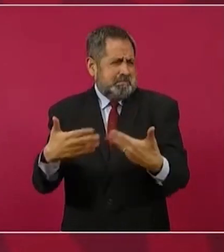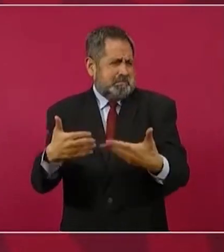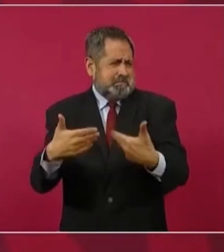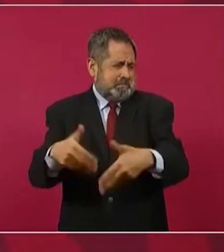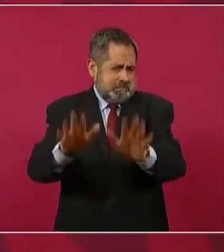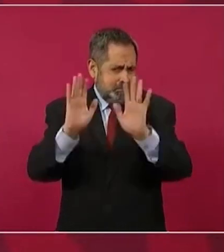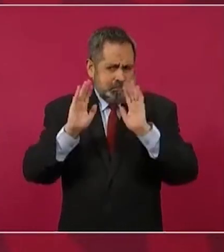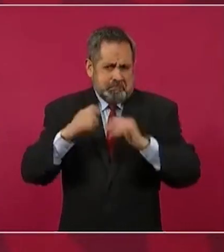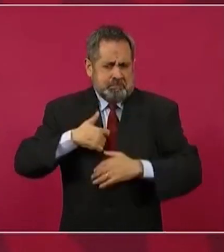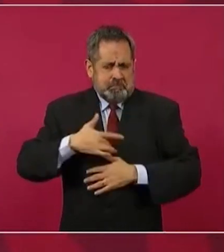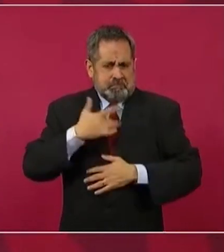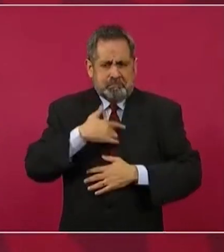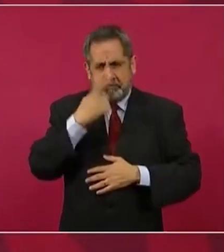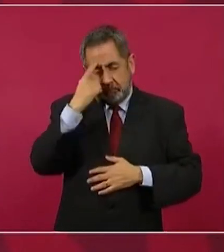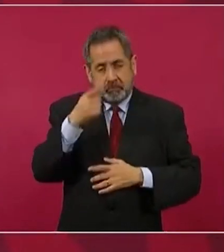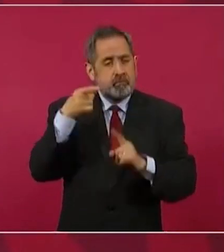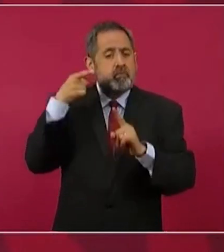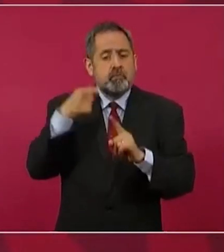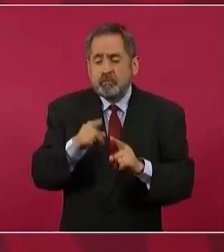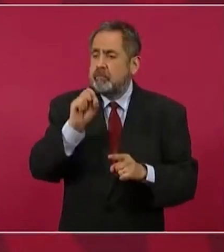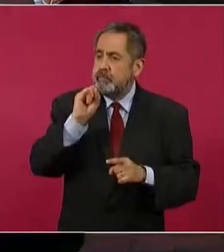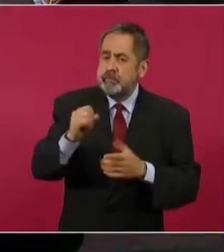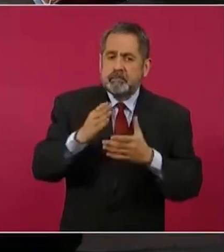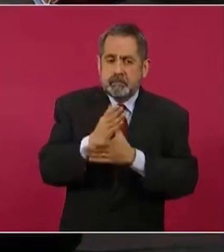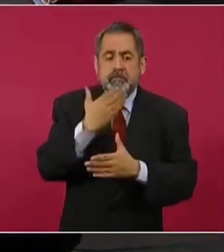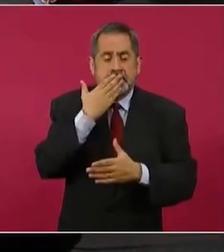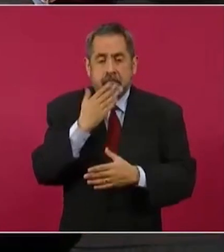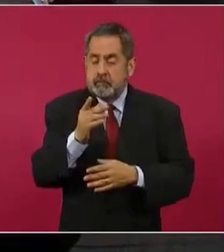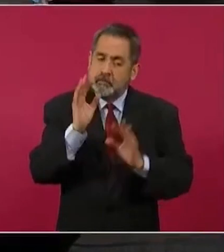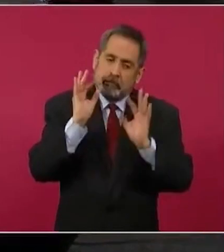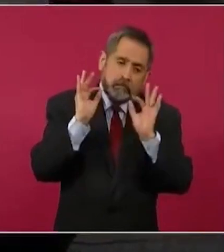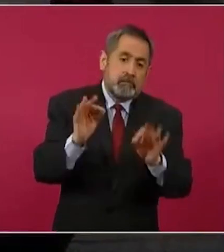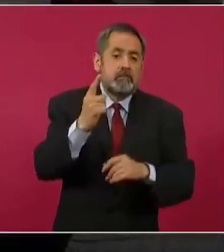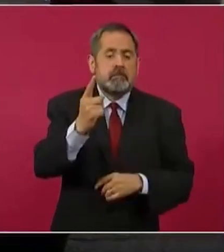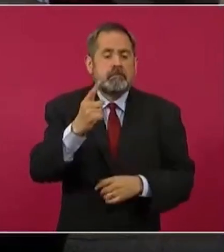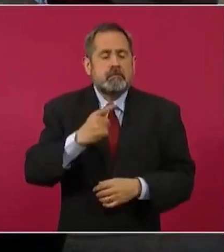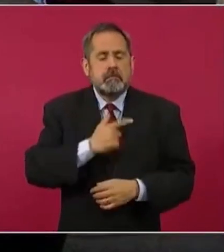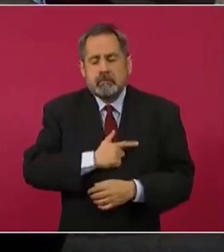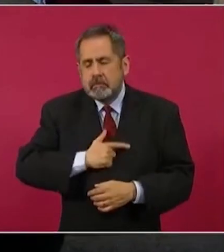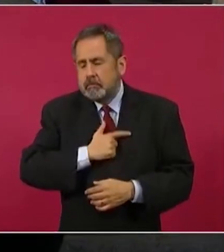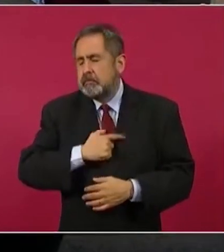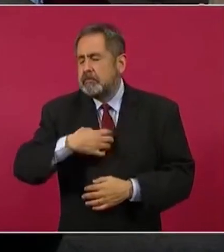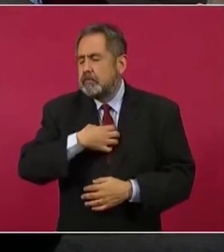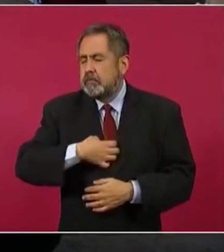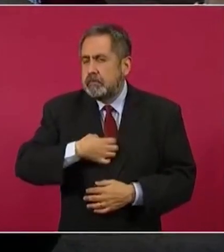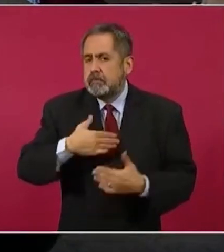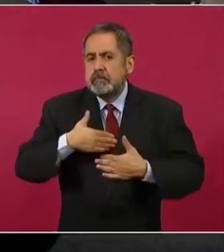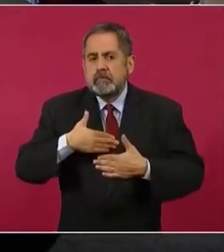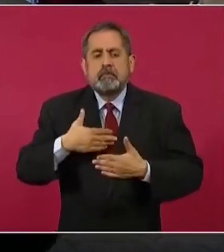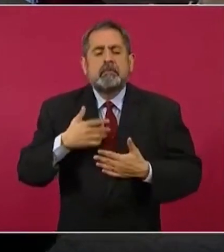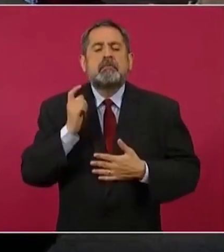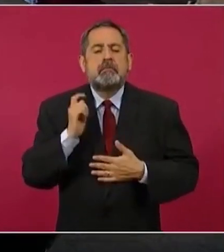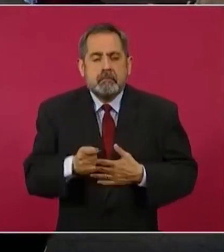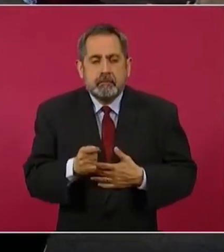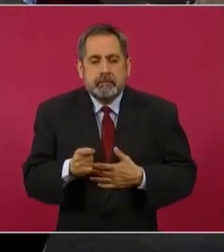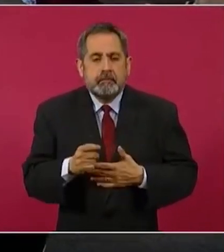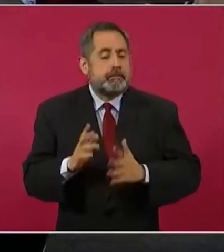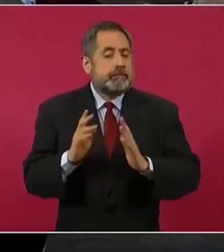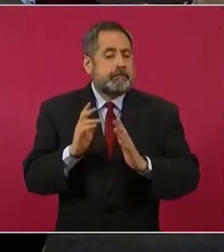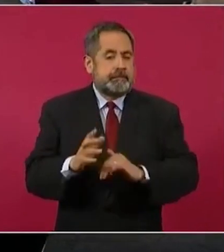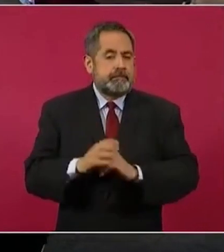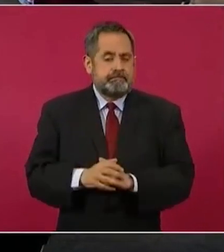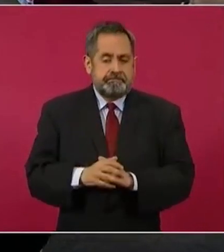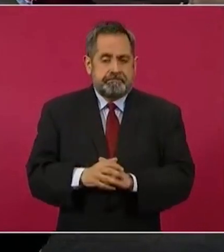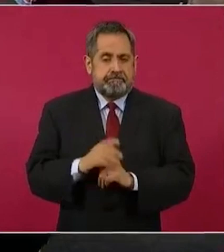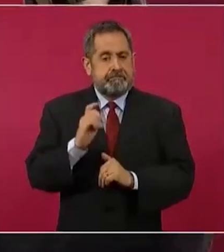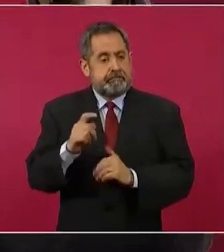Yo lo que quiero, y ya se logró y esto sí me da mucho gusto, es que